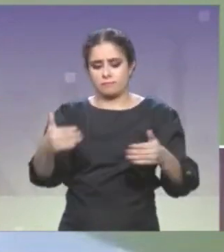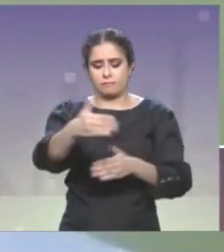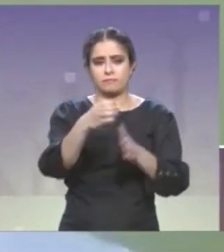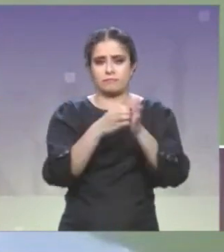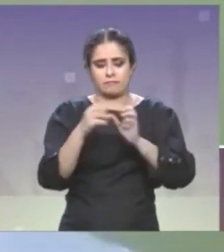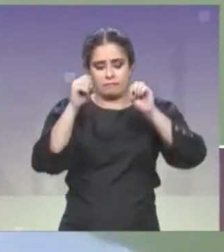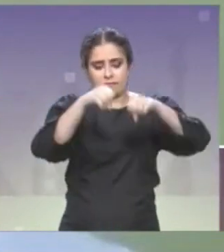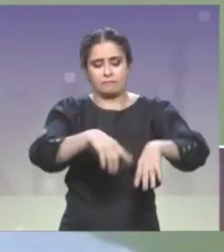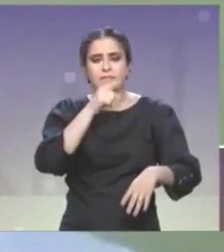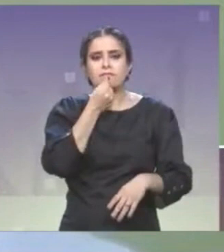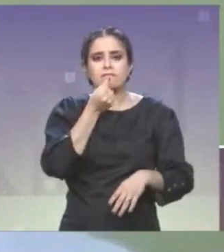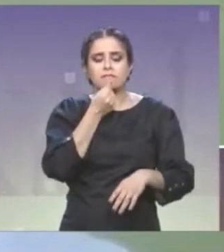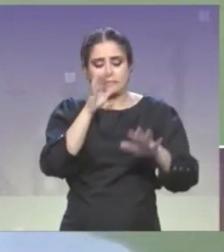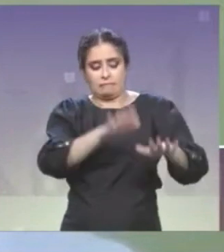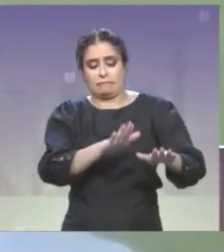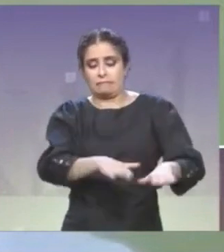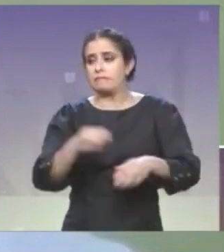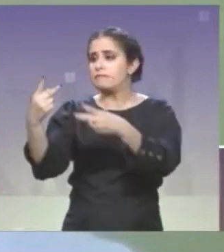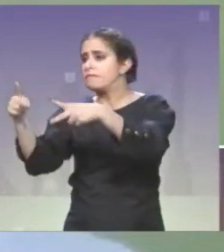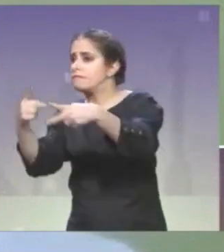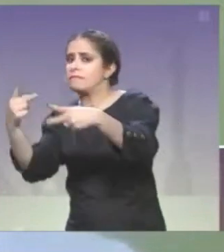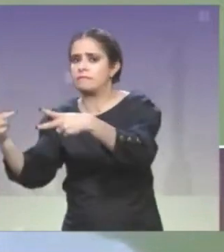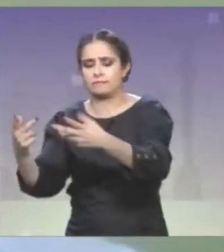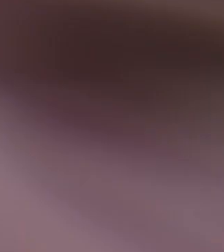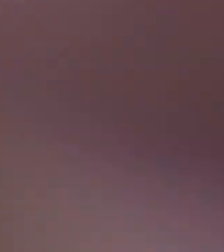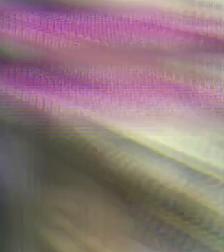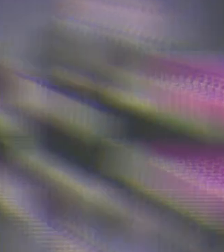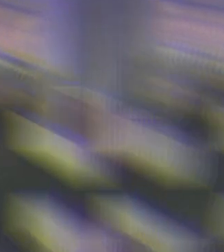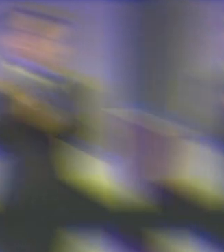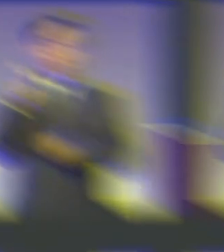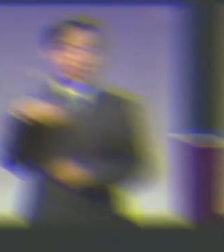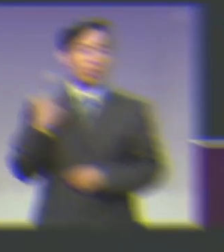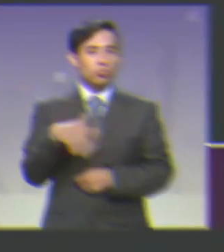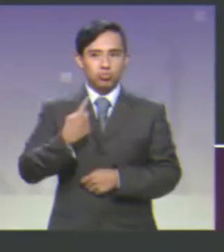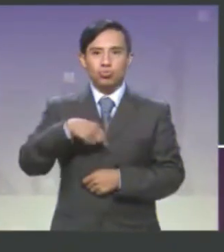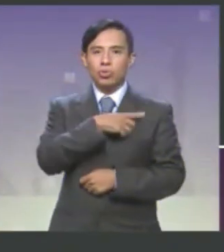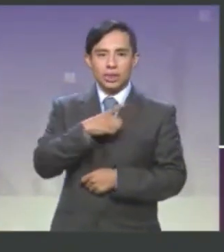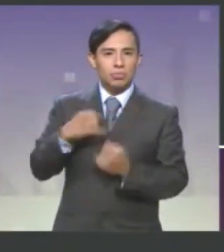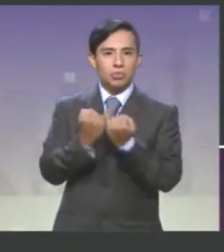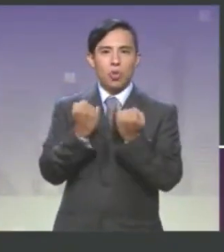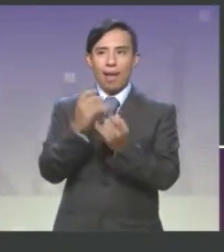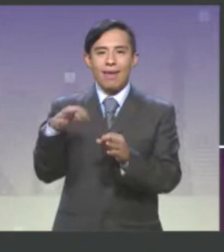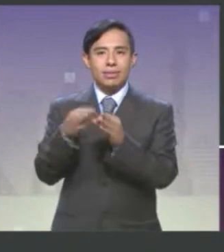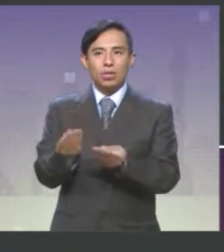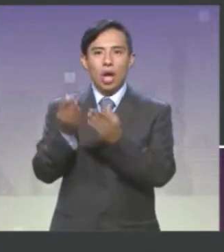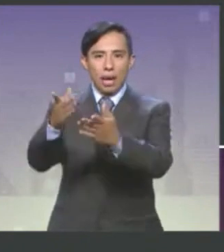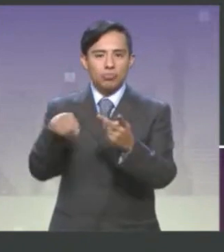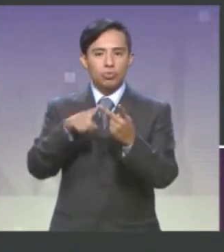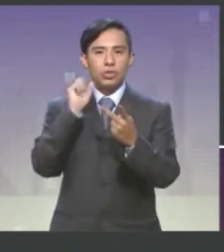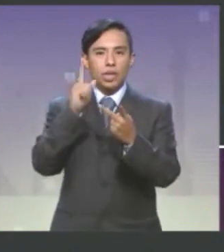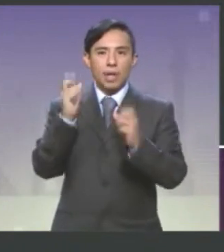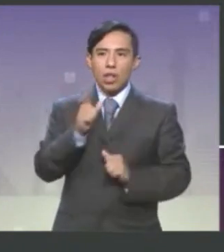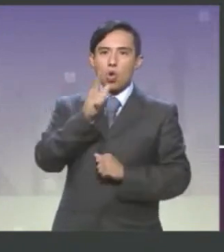entonces debe de haber una reubicación y un buen manejo de ese ingreso. Vamos a cambiar todo el alumbrado público